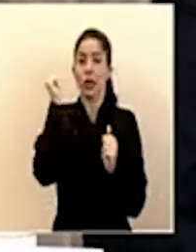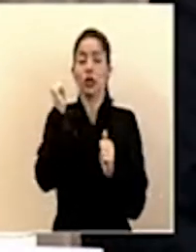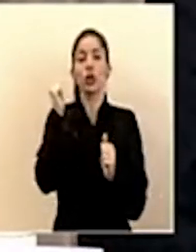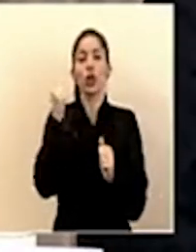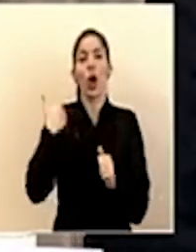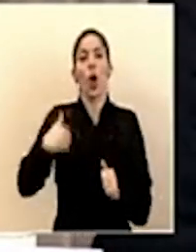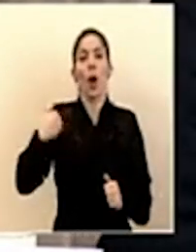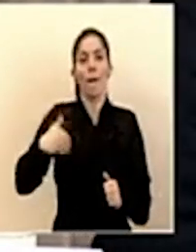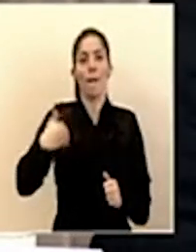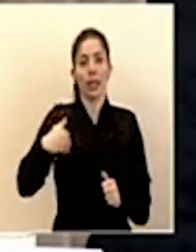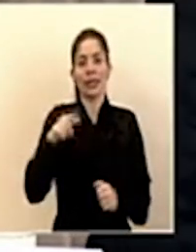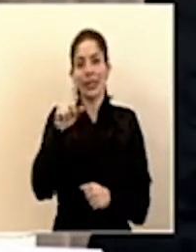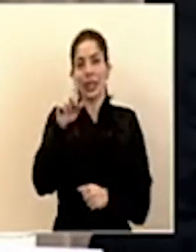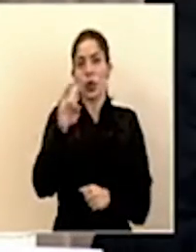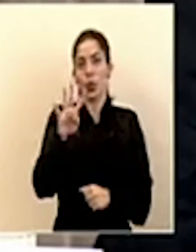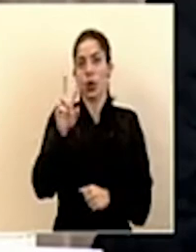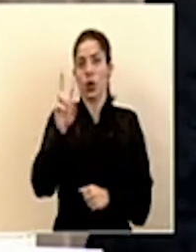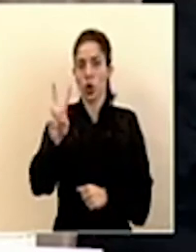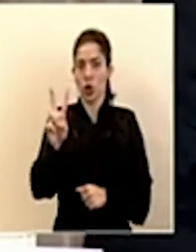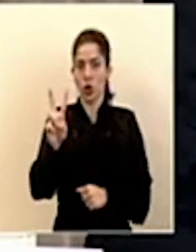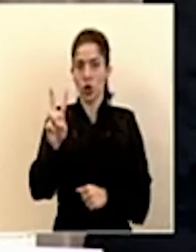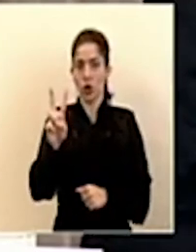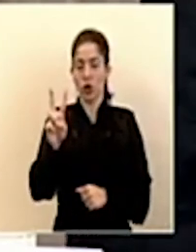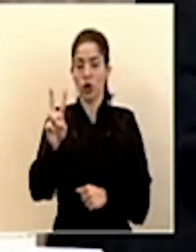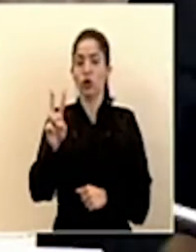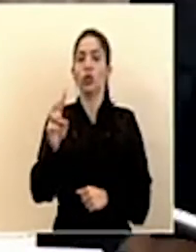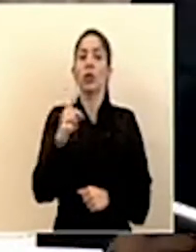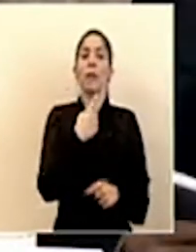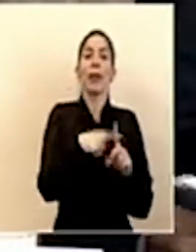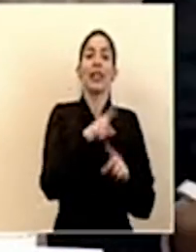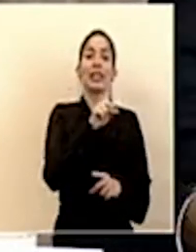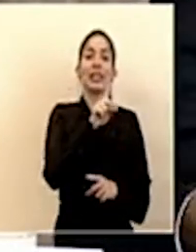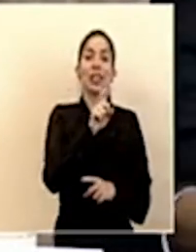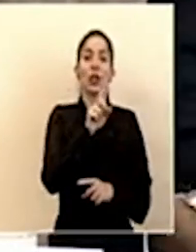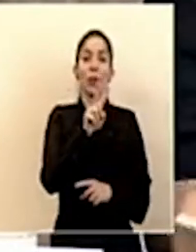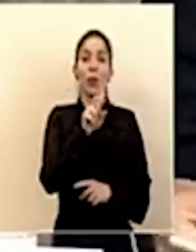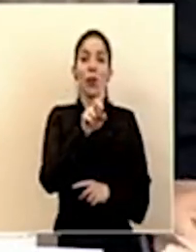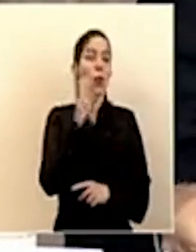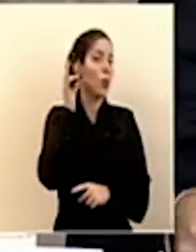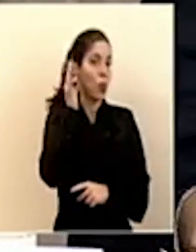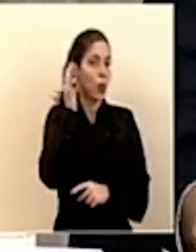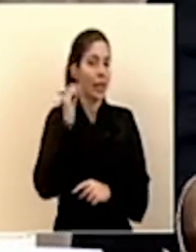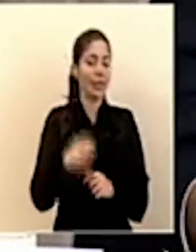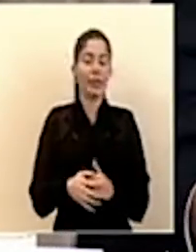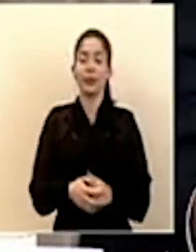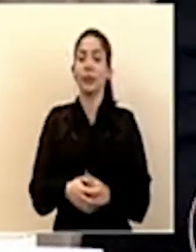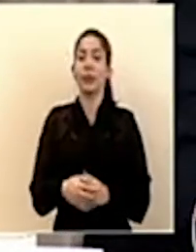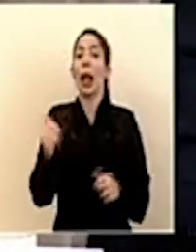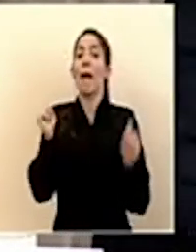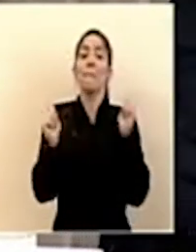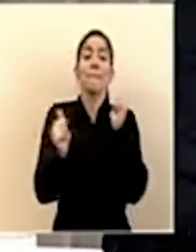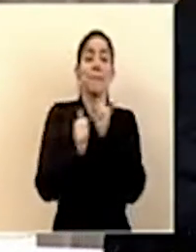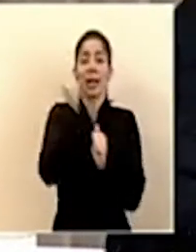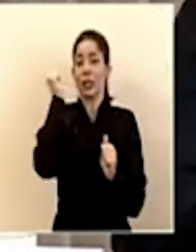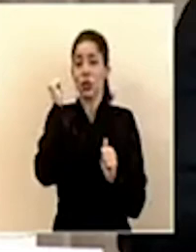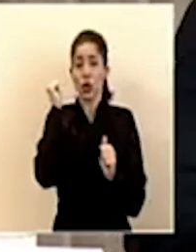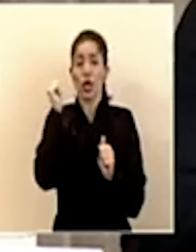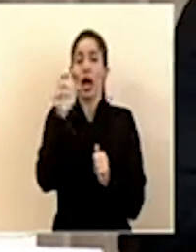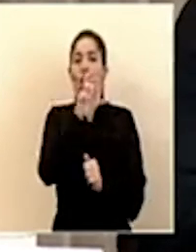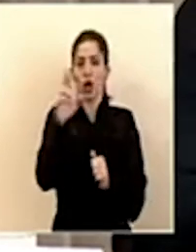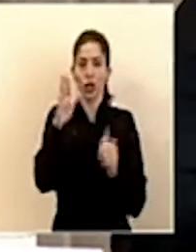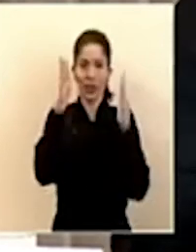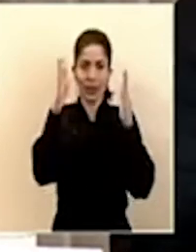afectado a hombres 142 con 121 mujeres tenemos la mayoría la gran mayoría son